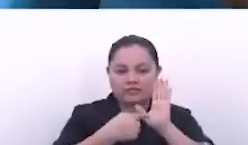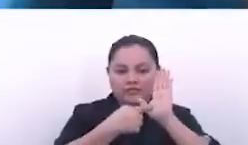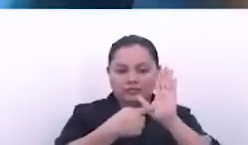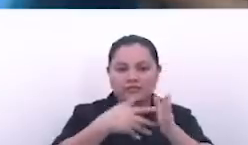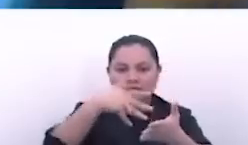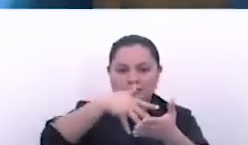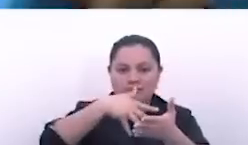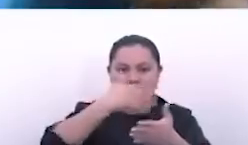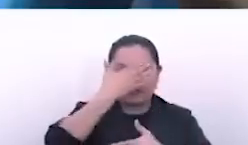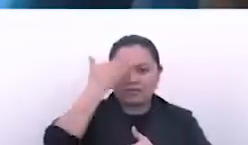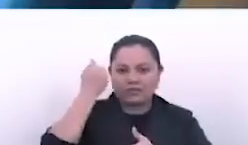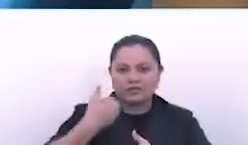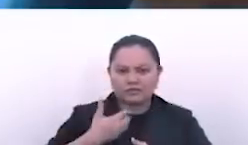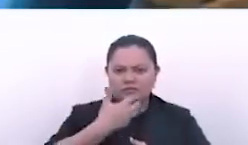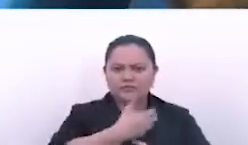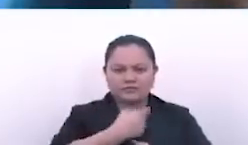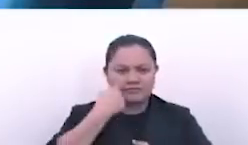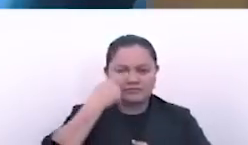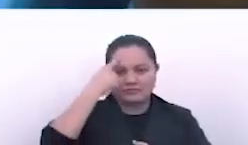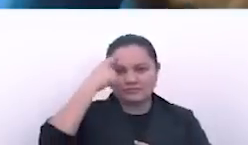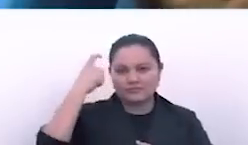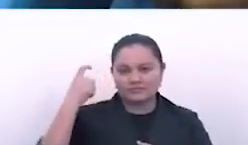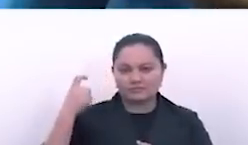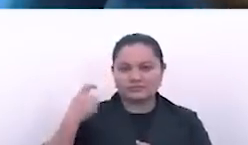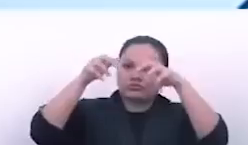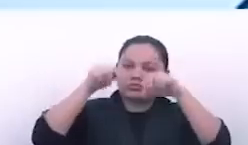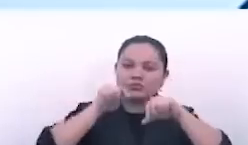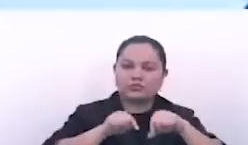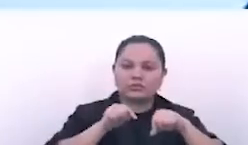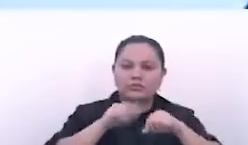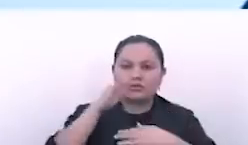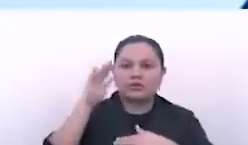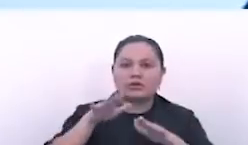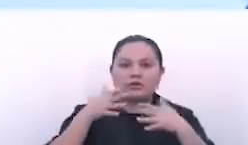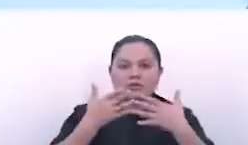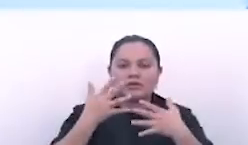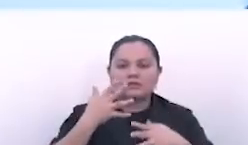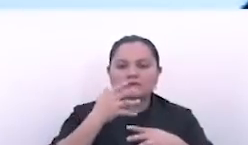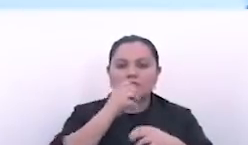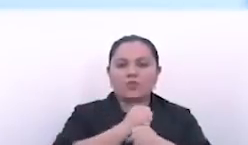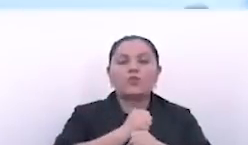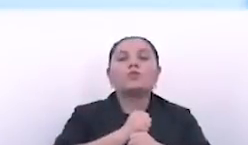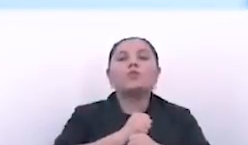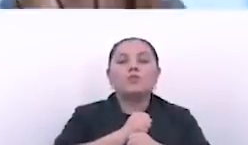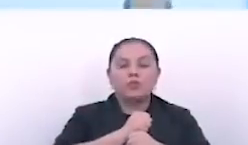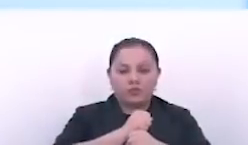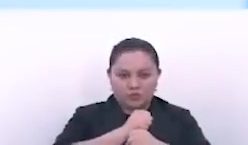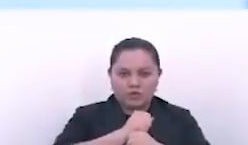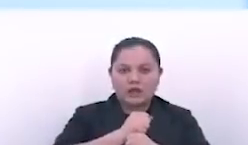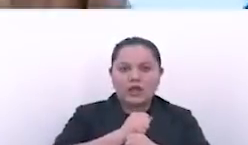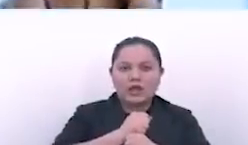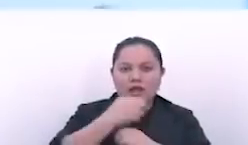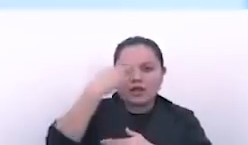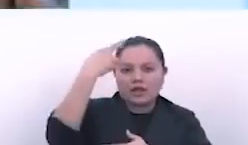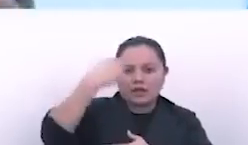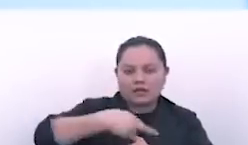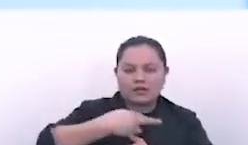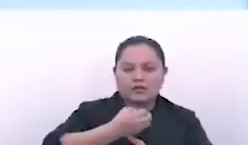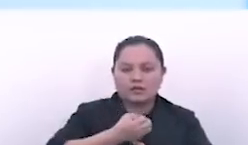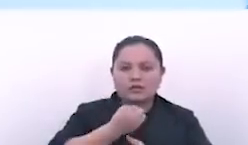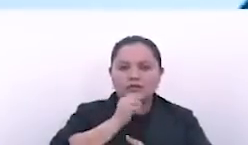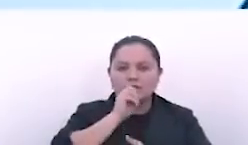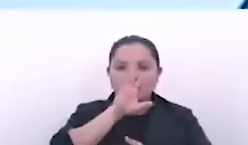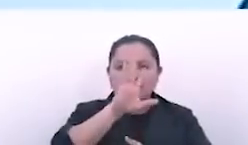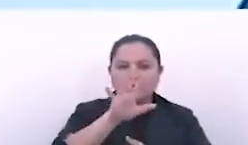salvadoreño le olvide. Pero aquí estamos nosotros para recordarles y retroalimentarlos. Para asegurar así y hacer realidad las palabras